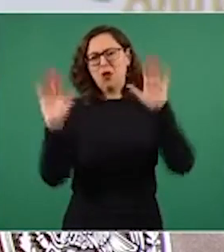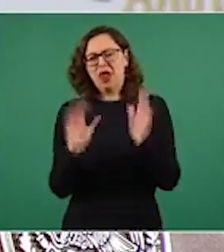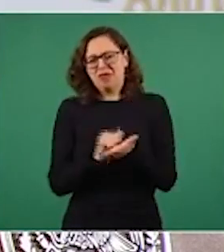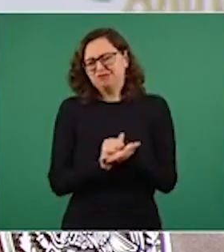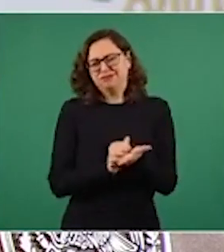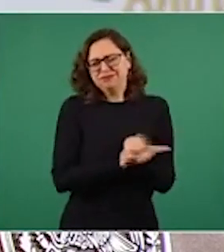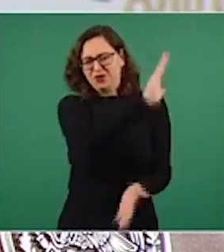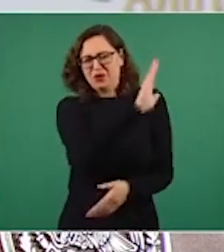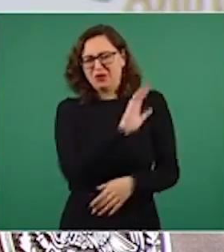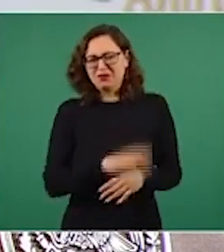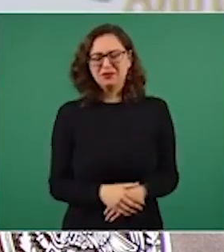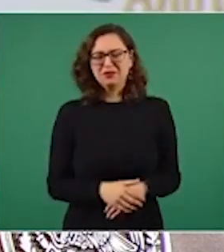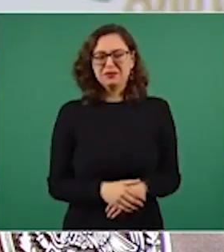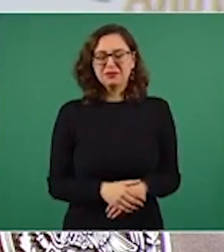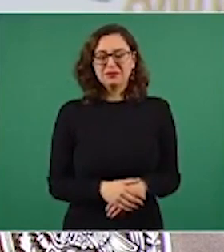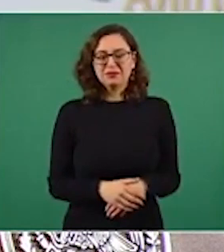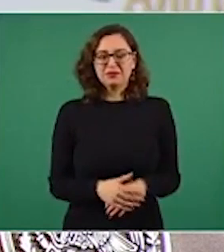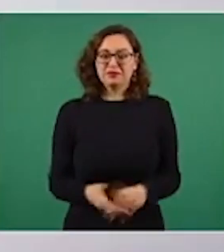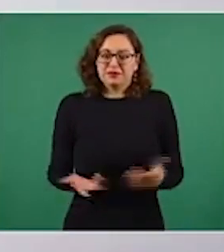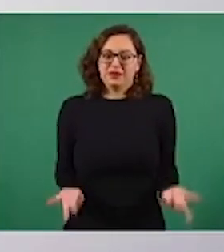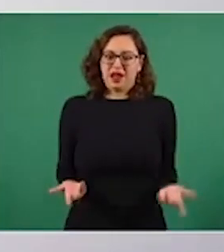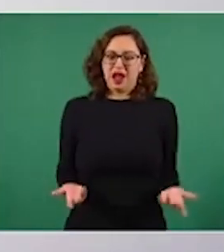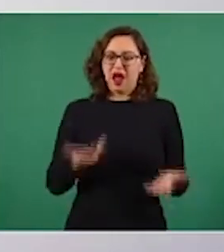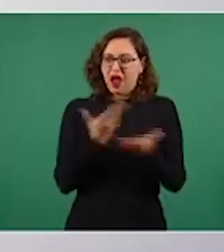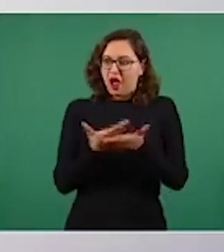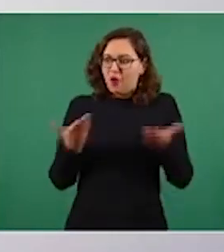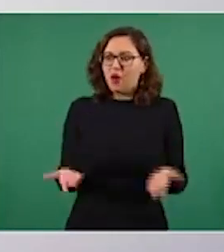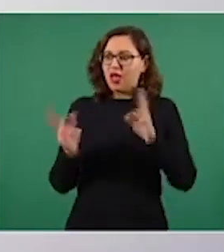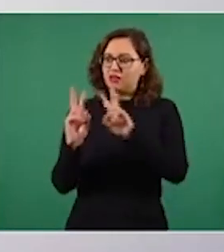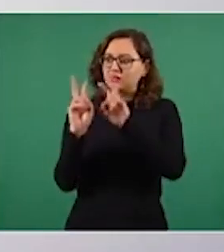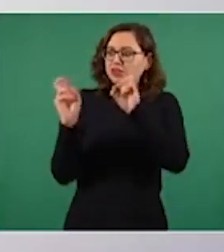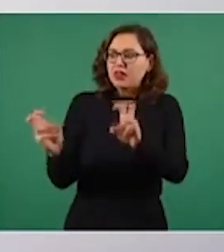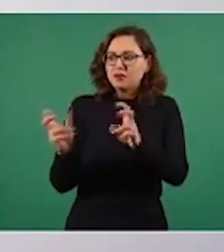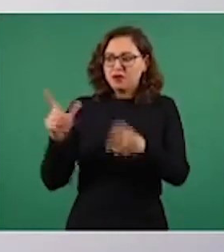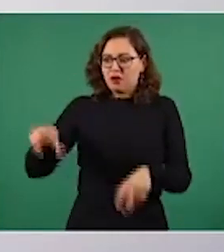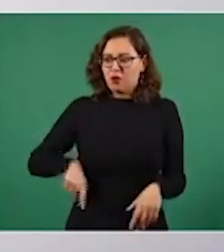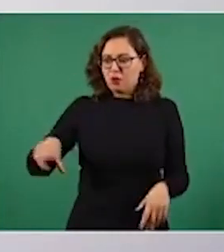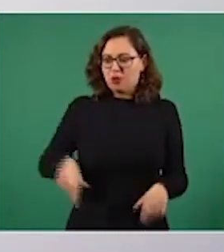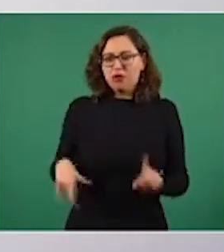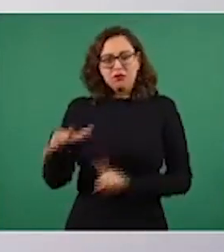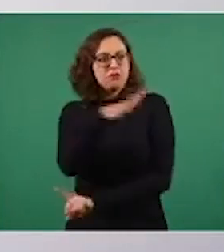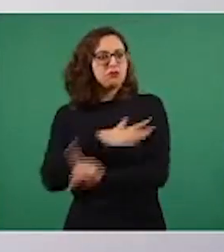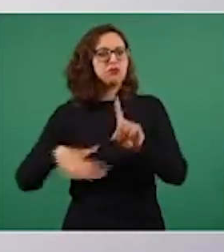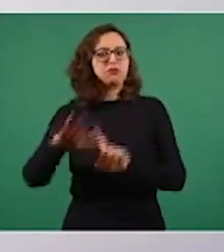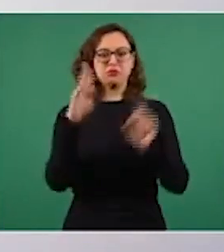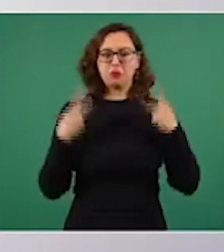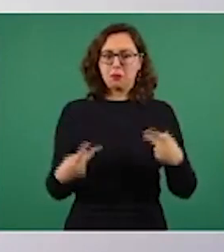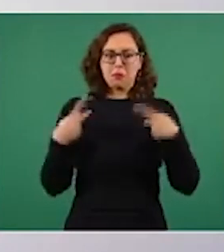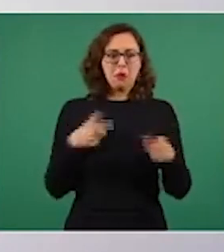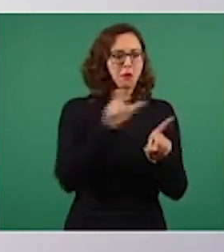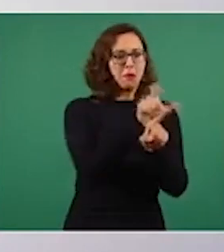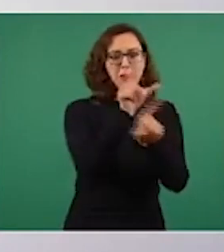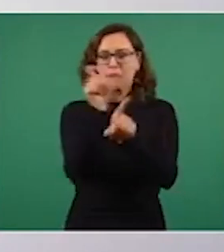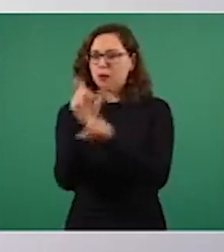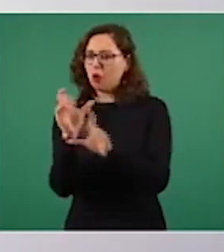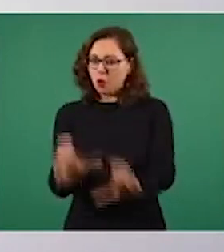más si se trata de un asunto tan delicado como es la seguridad pública, donde está de por medio la